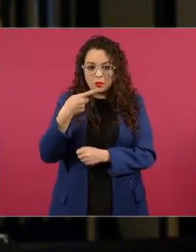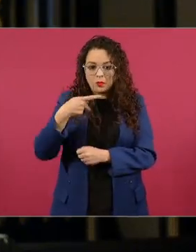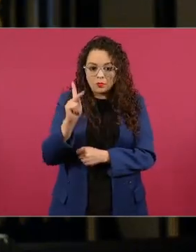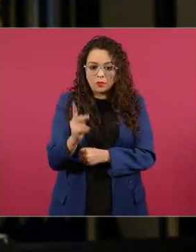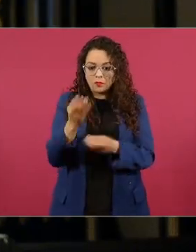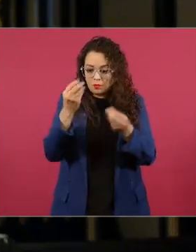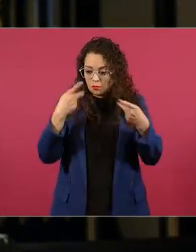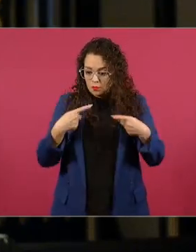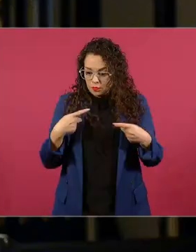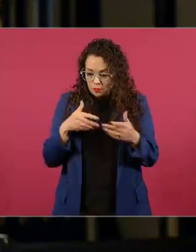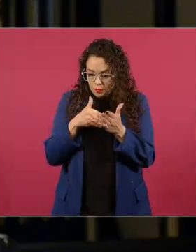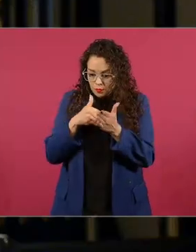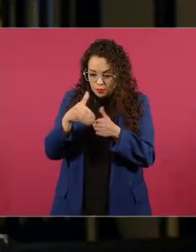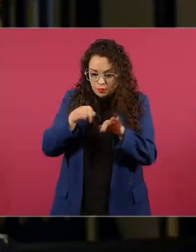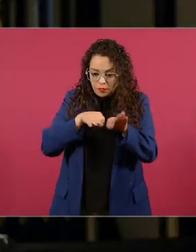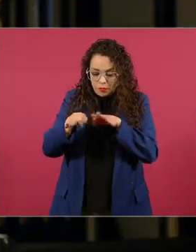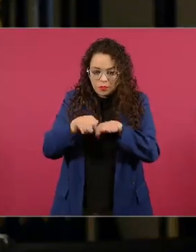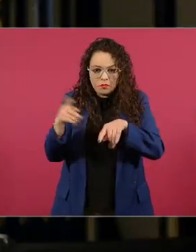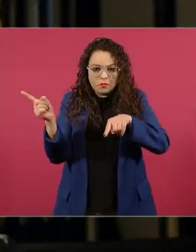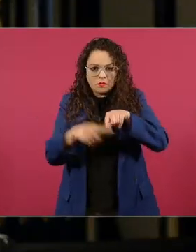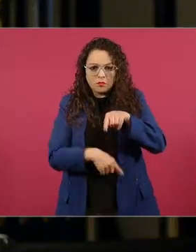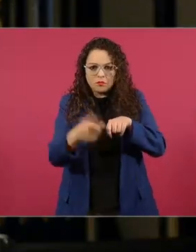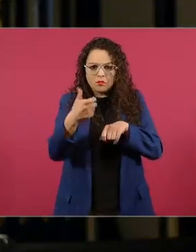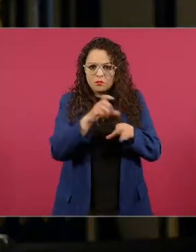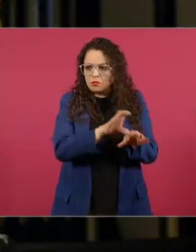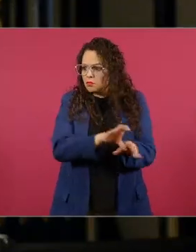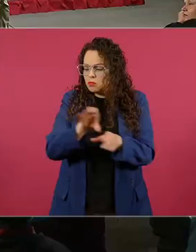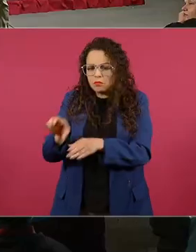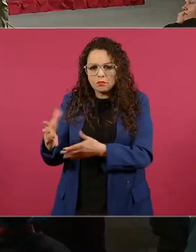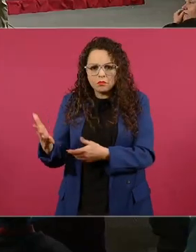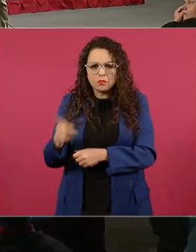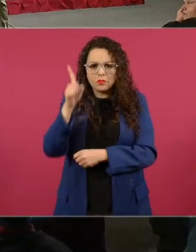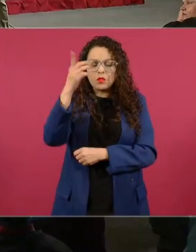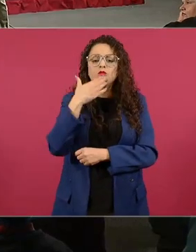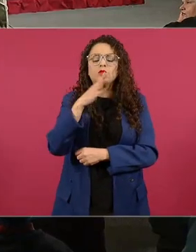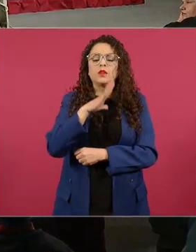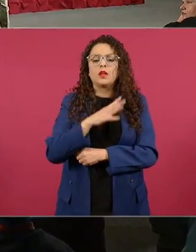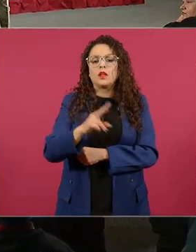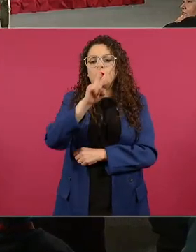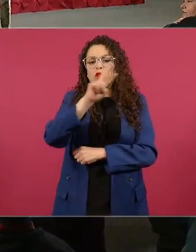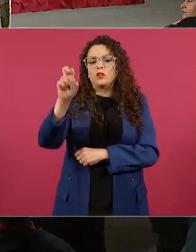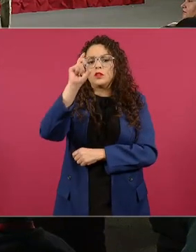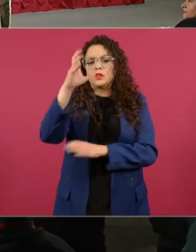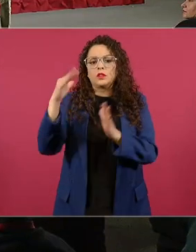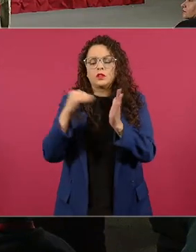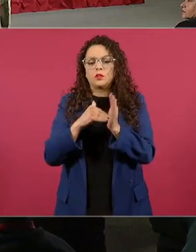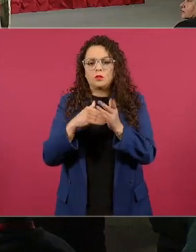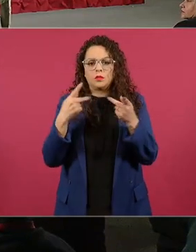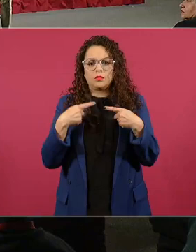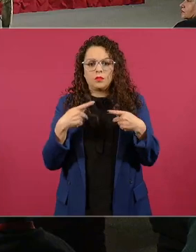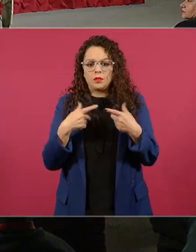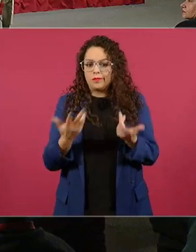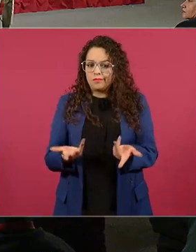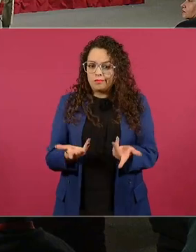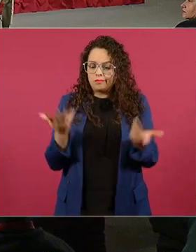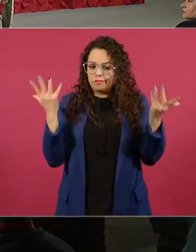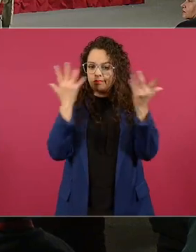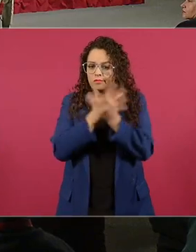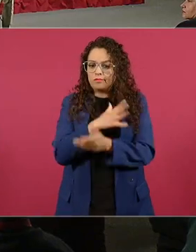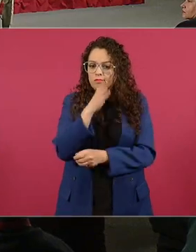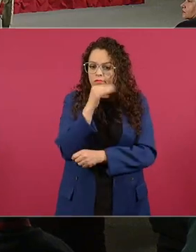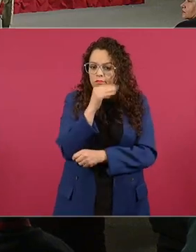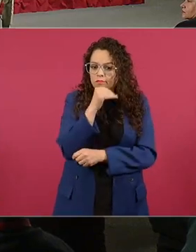trabajadores solamente en Sonora tenemos 235 mil trabajadores en esa situación no deja de ser paradójico